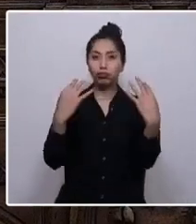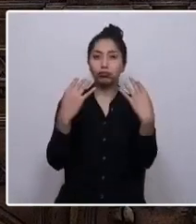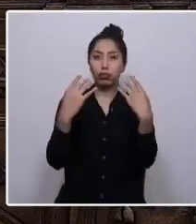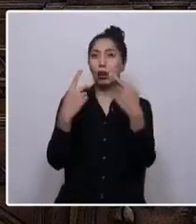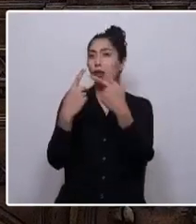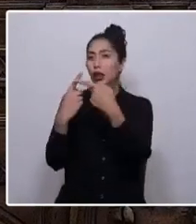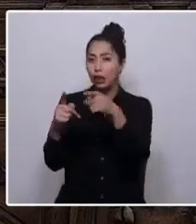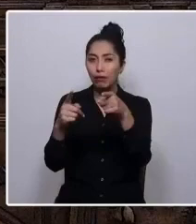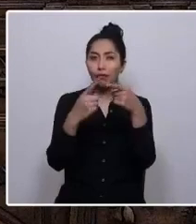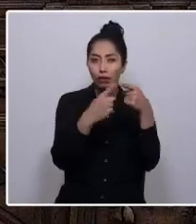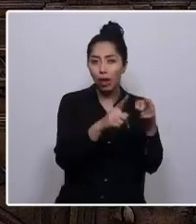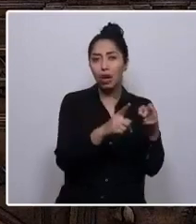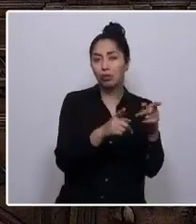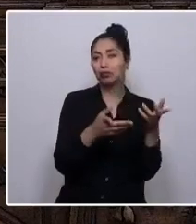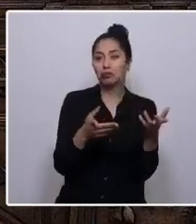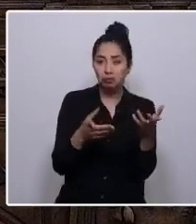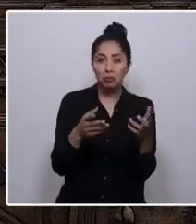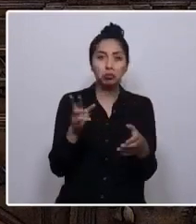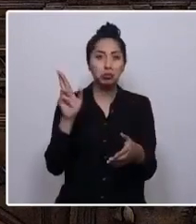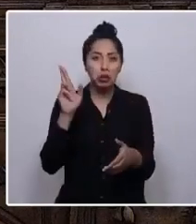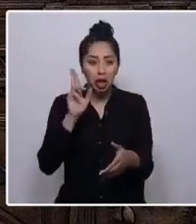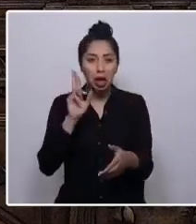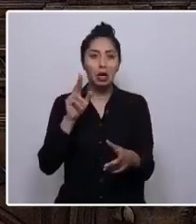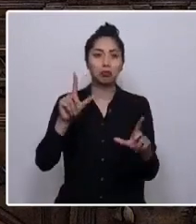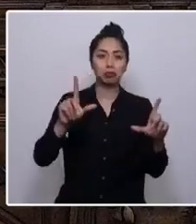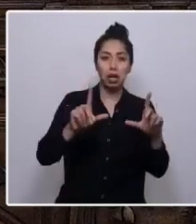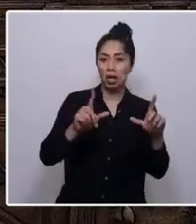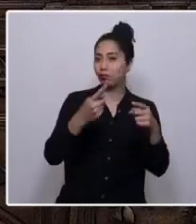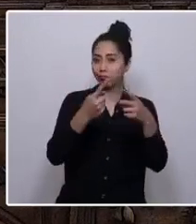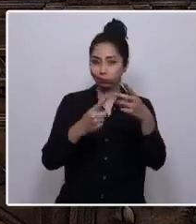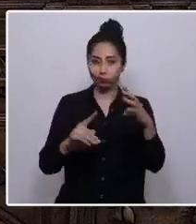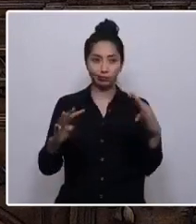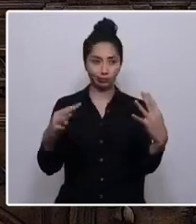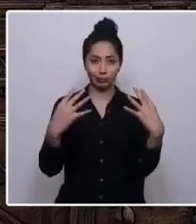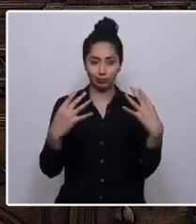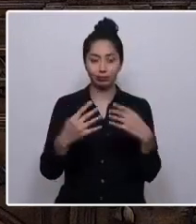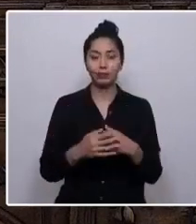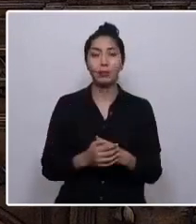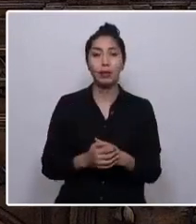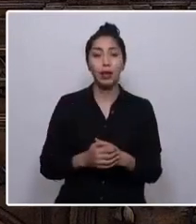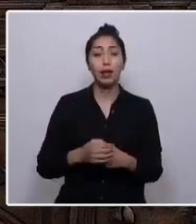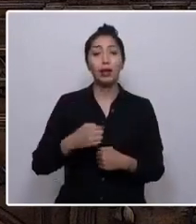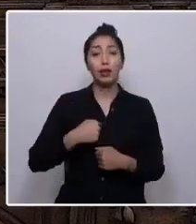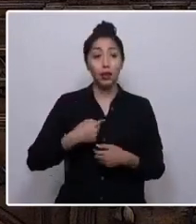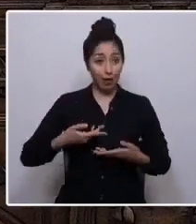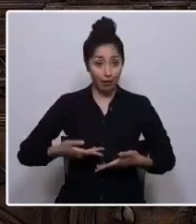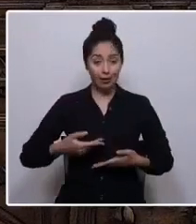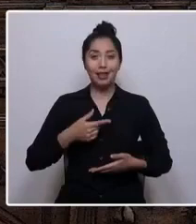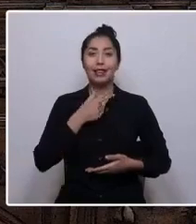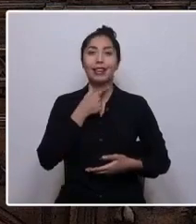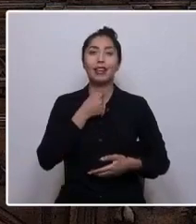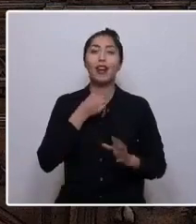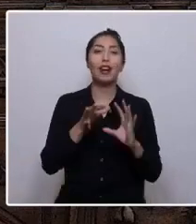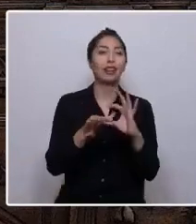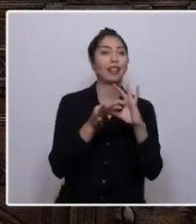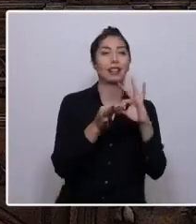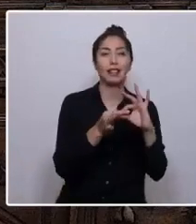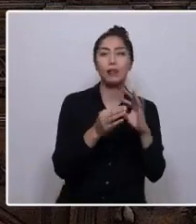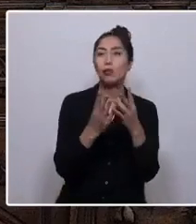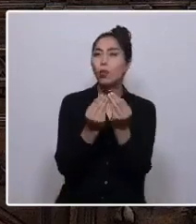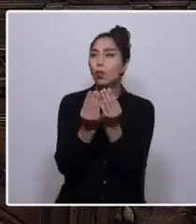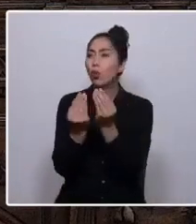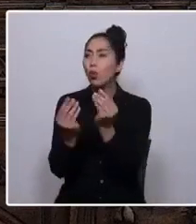medios electrónicos. Desde este hemiciclo, quiero agradecer a los miles de vecinos y